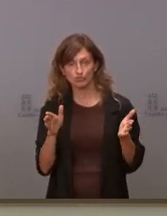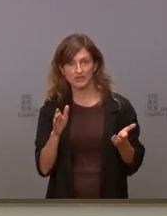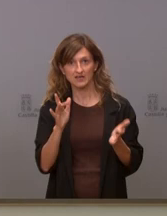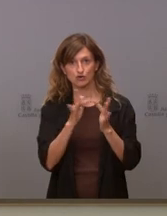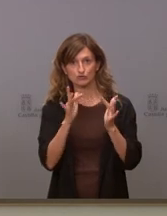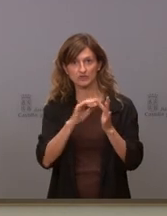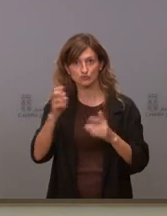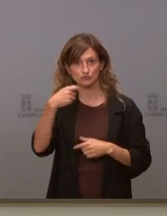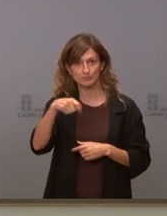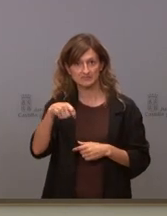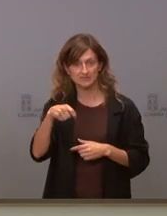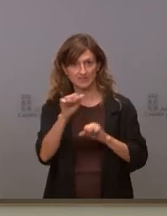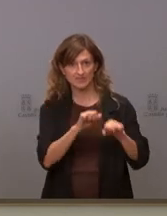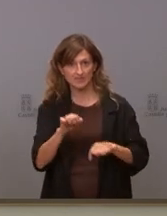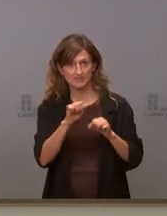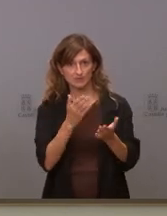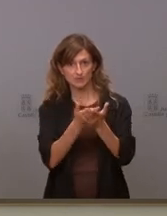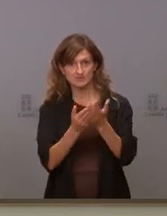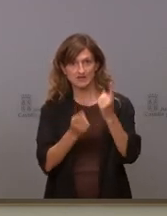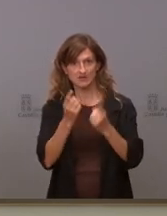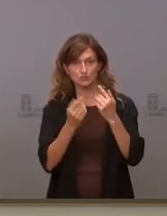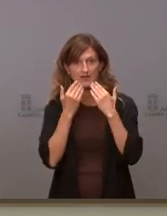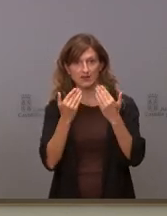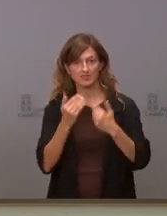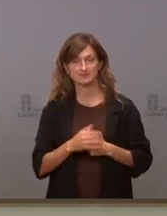contactos con otros presidentes para defender alguna propuesta muchas gracias